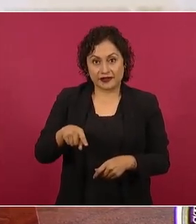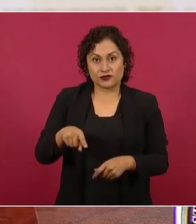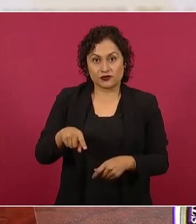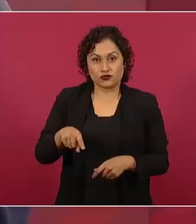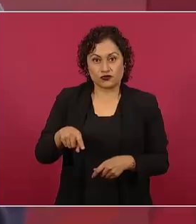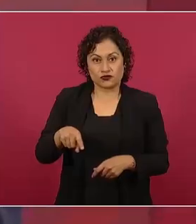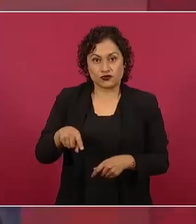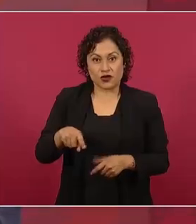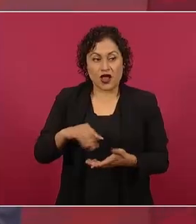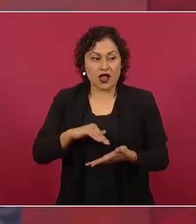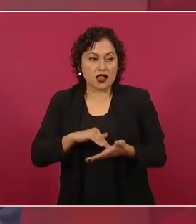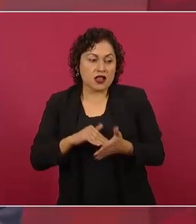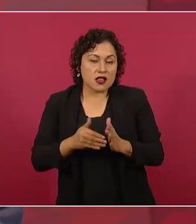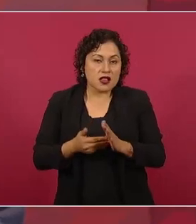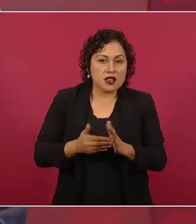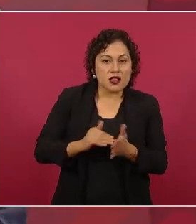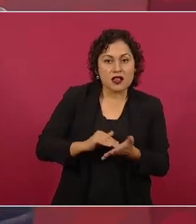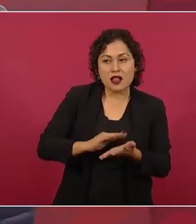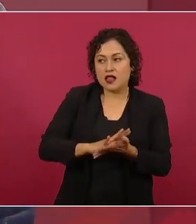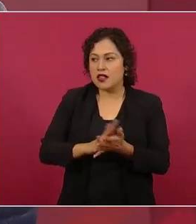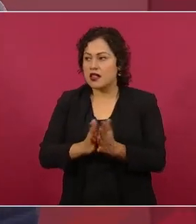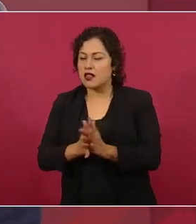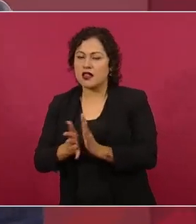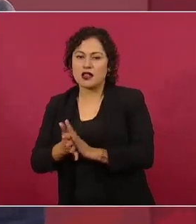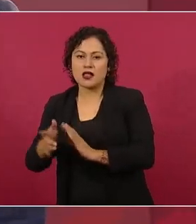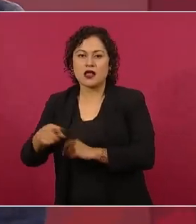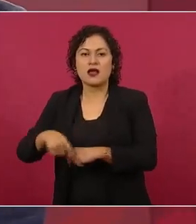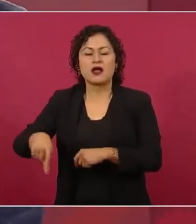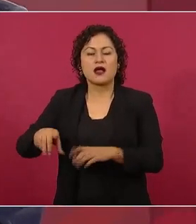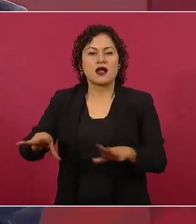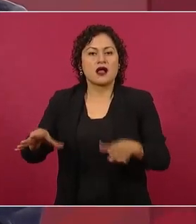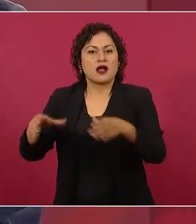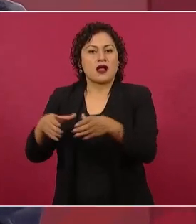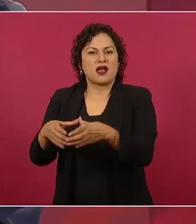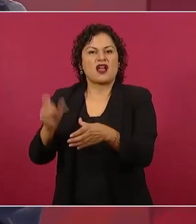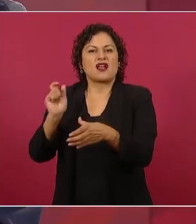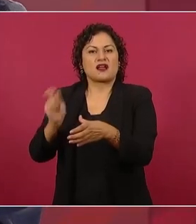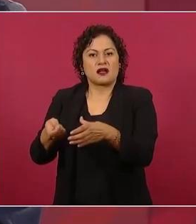a todos los poderes públicos.